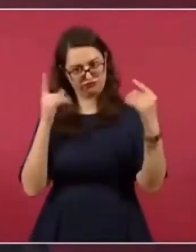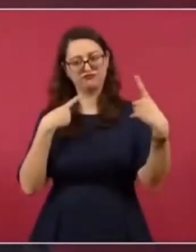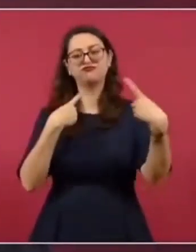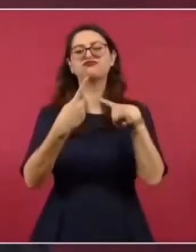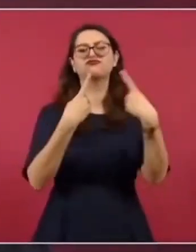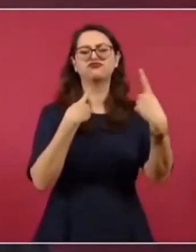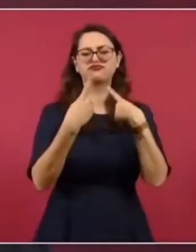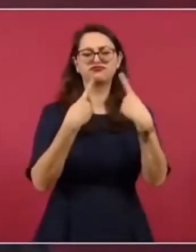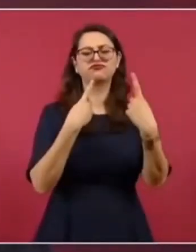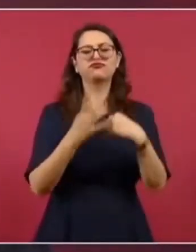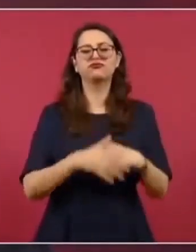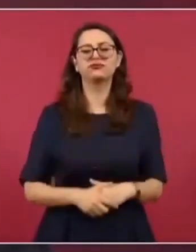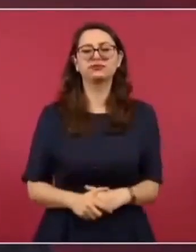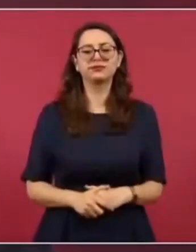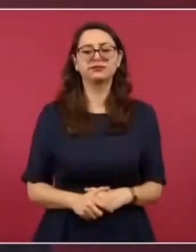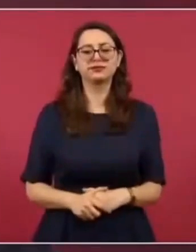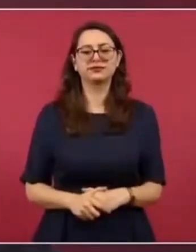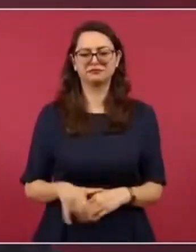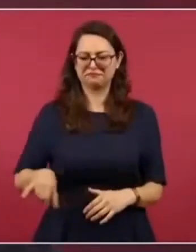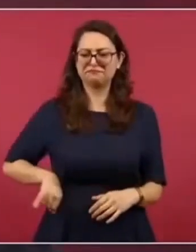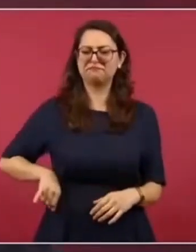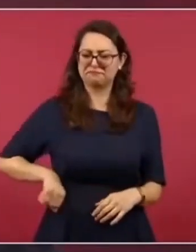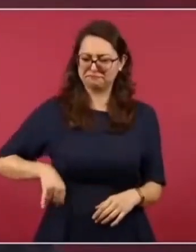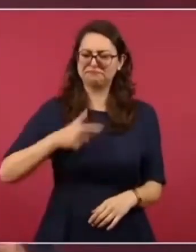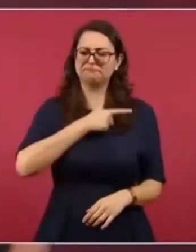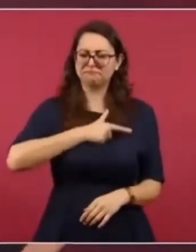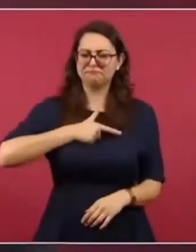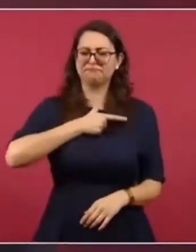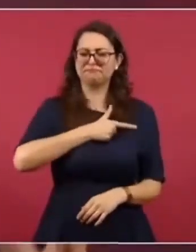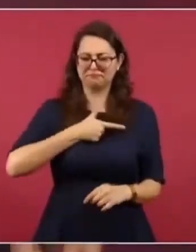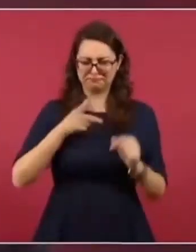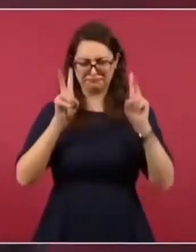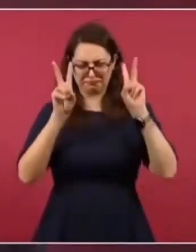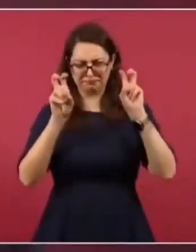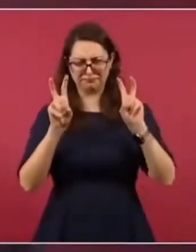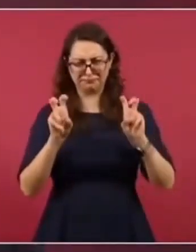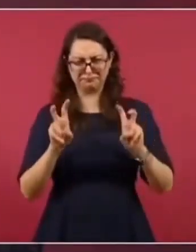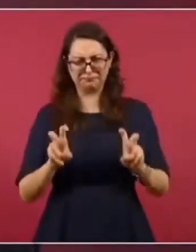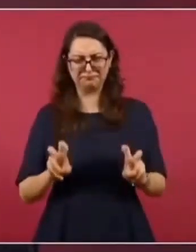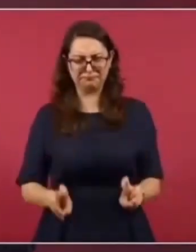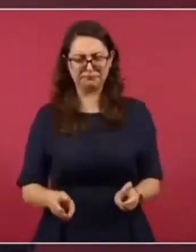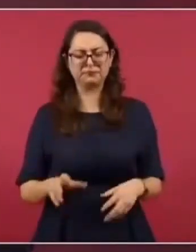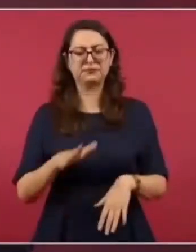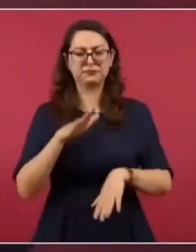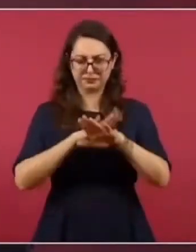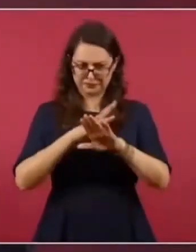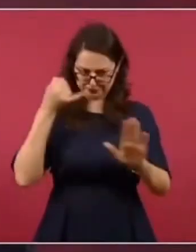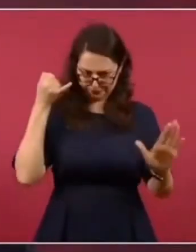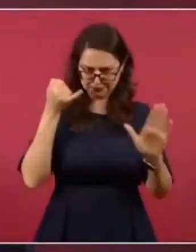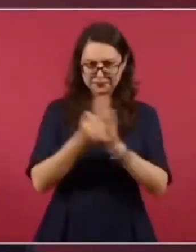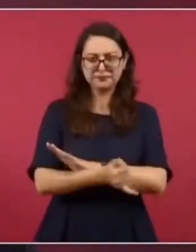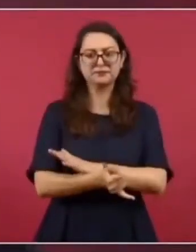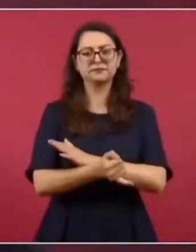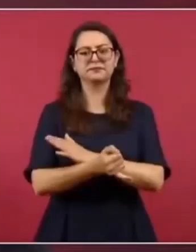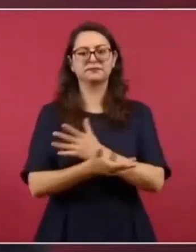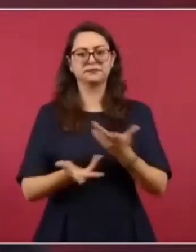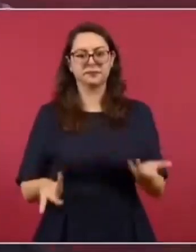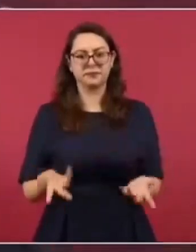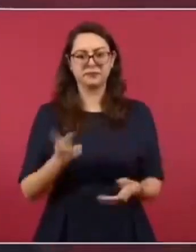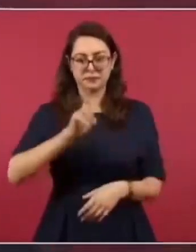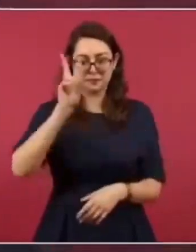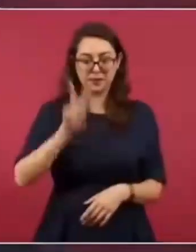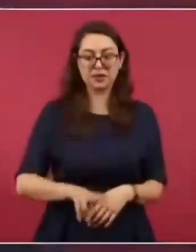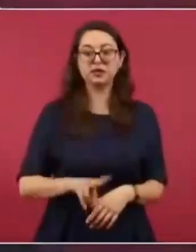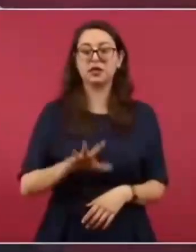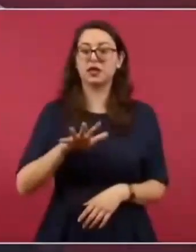él sobre estos temas. porque es ir al fondo, es atender